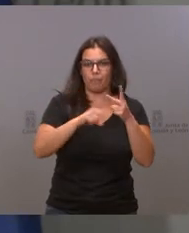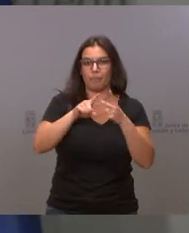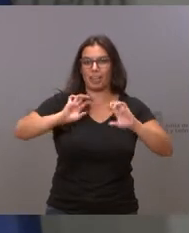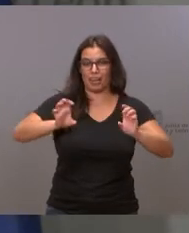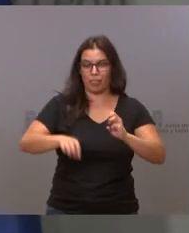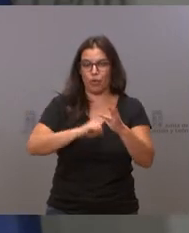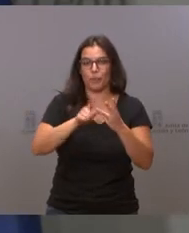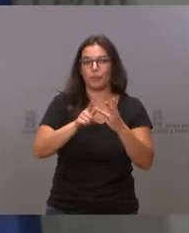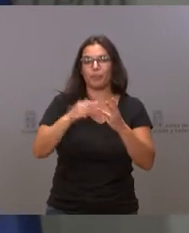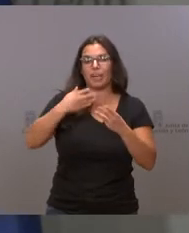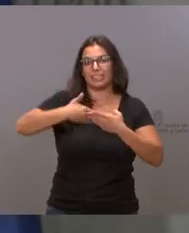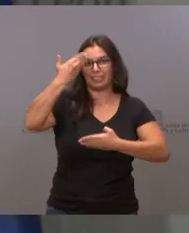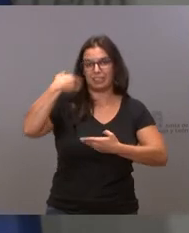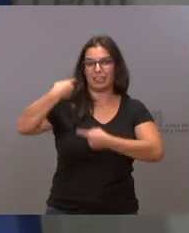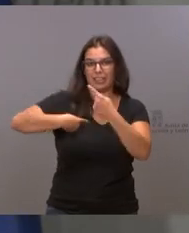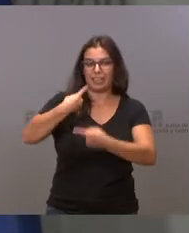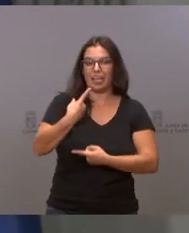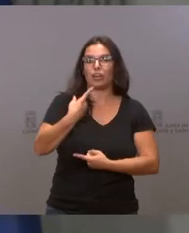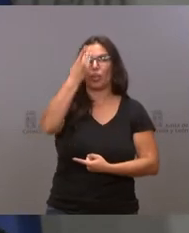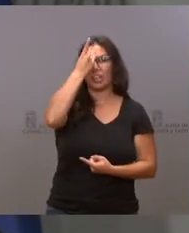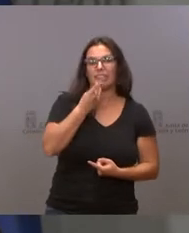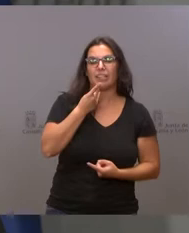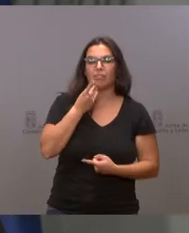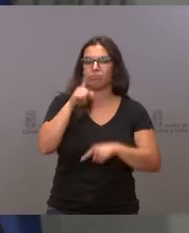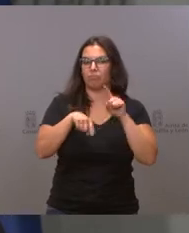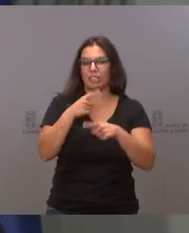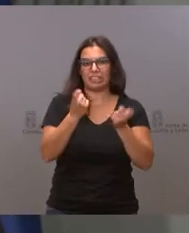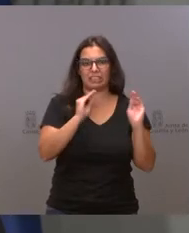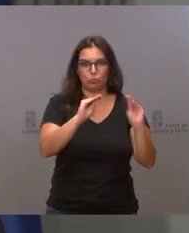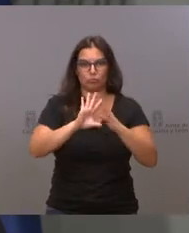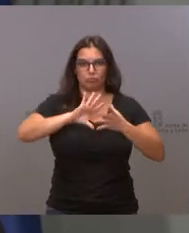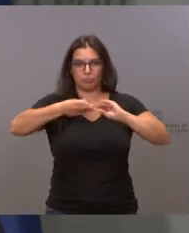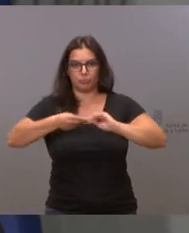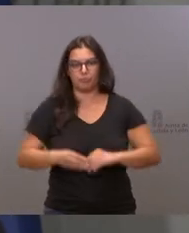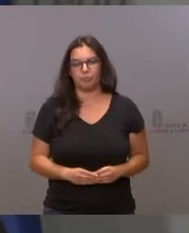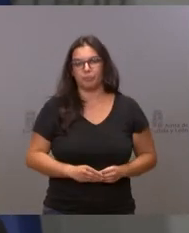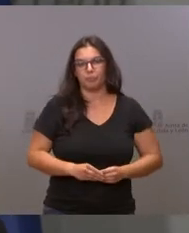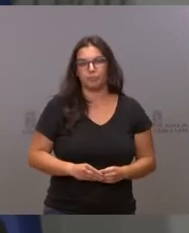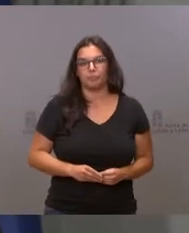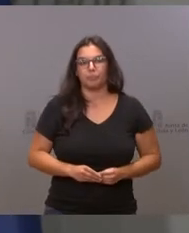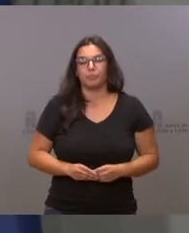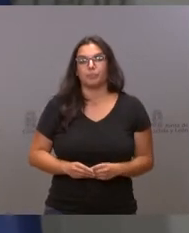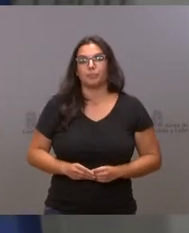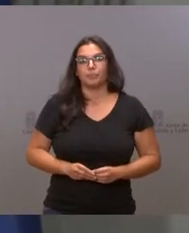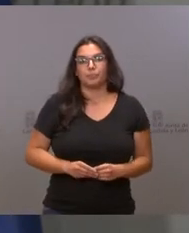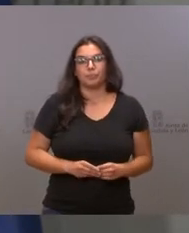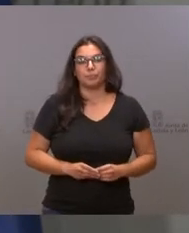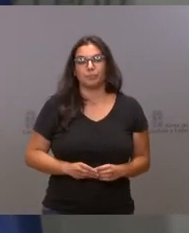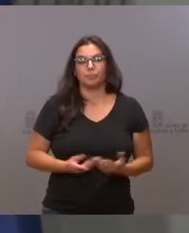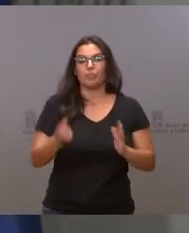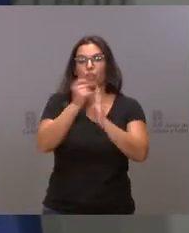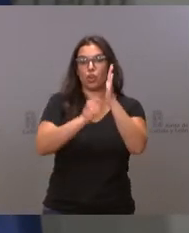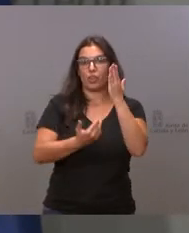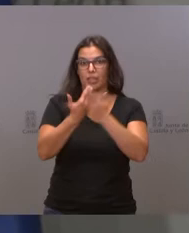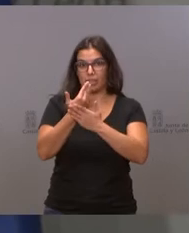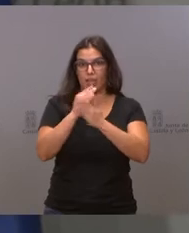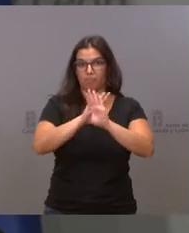y un diario digital a medida. Fuera de los asuntos del orden del día,